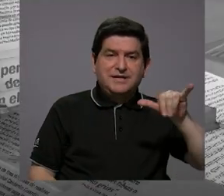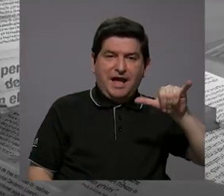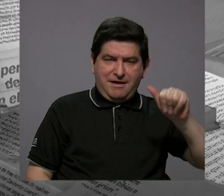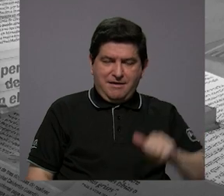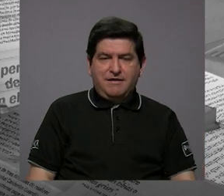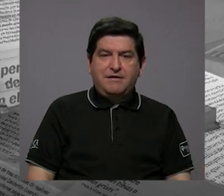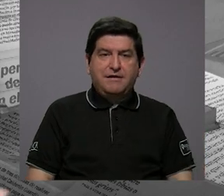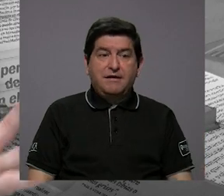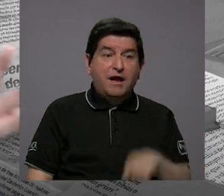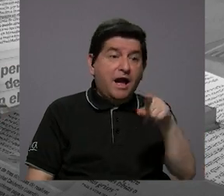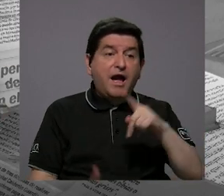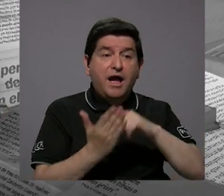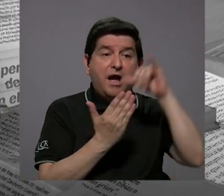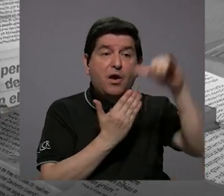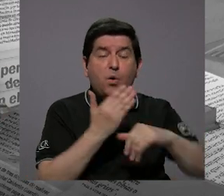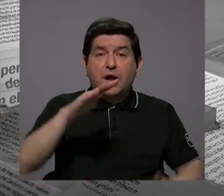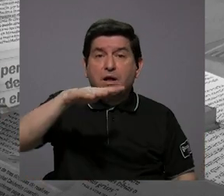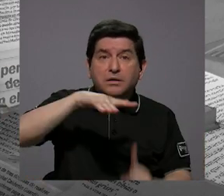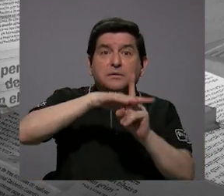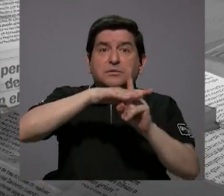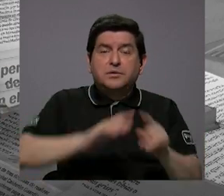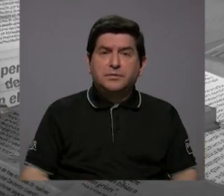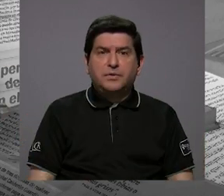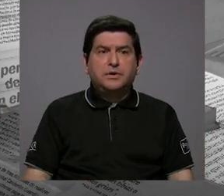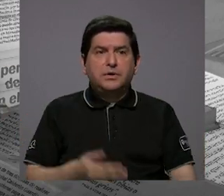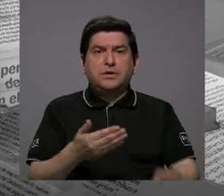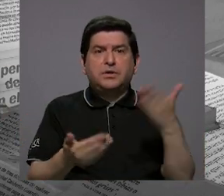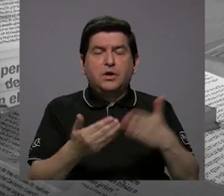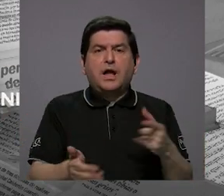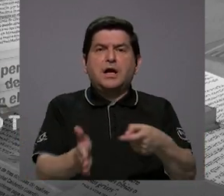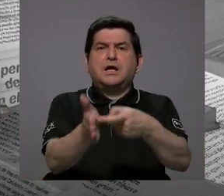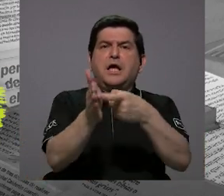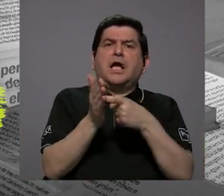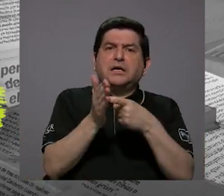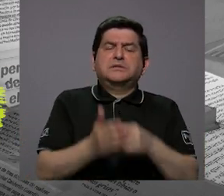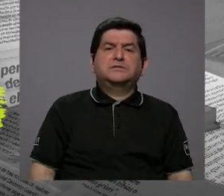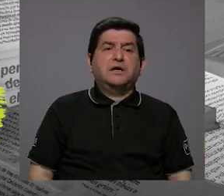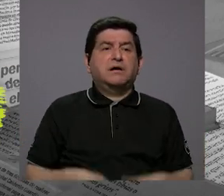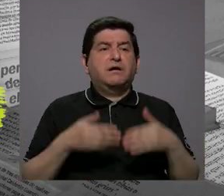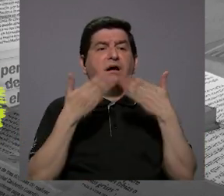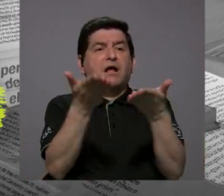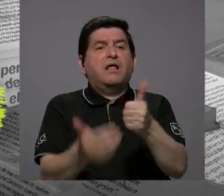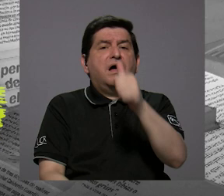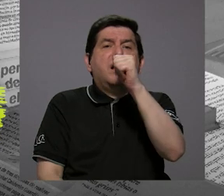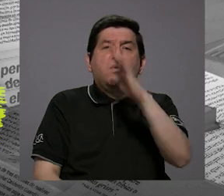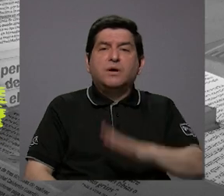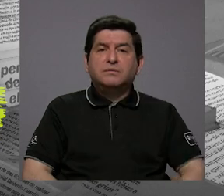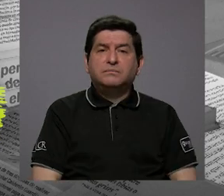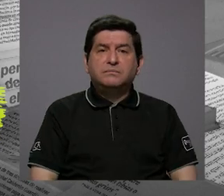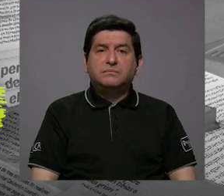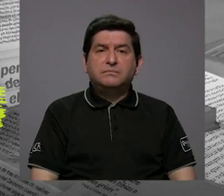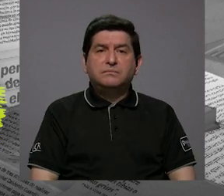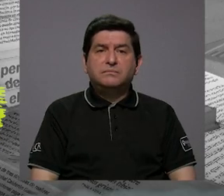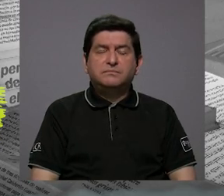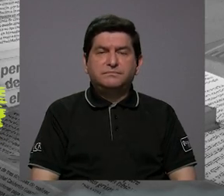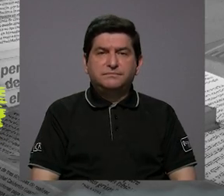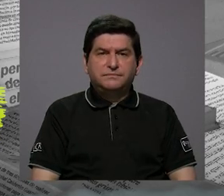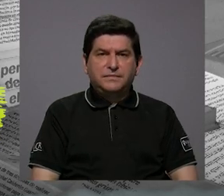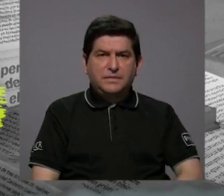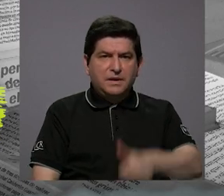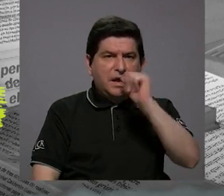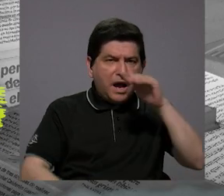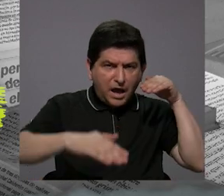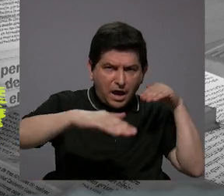parte de la IA y cuando llegan estos proyectos, entonces, casi que son exigidos a dotarles de agua, ¿verdad? Siendo